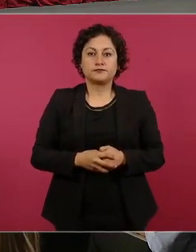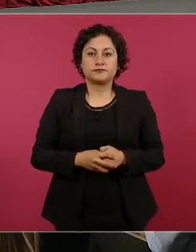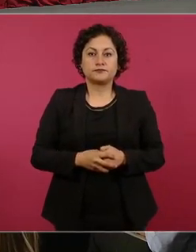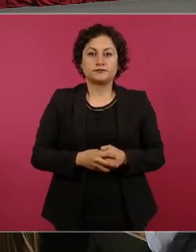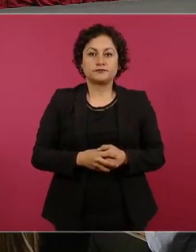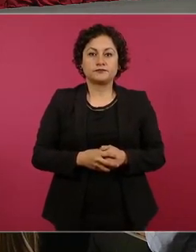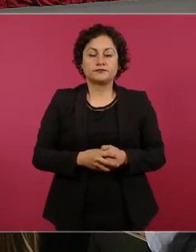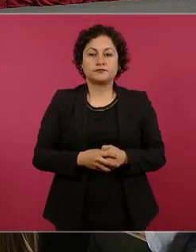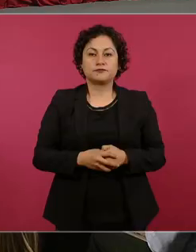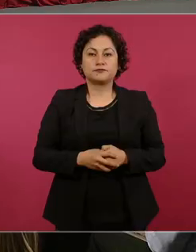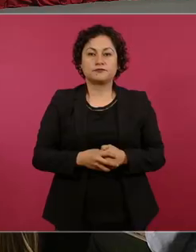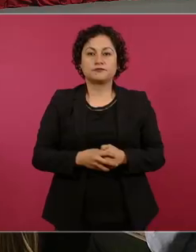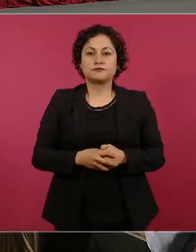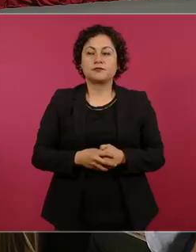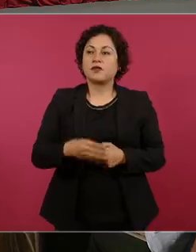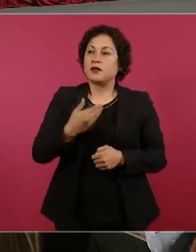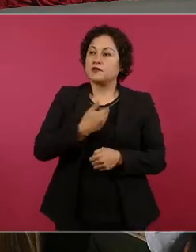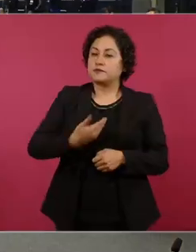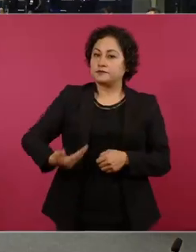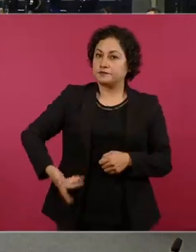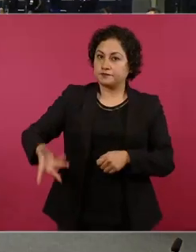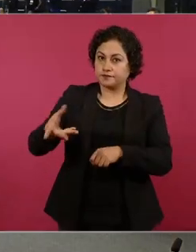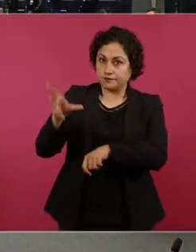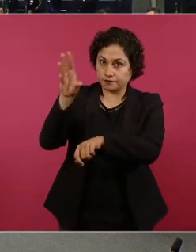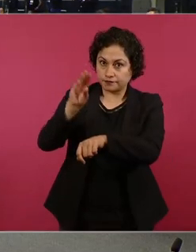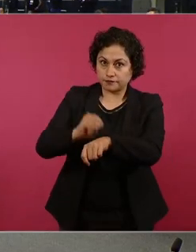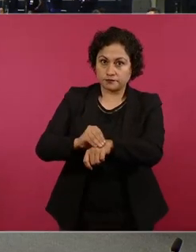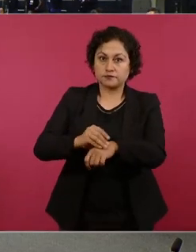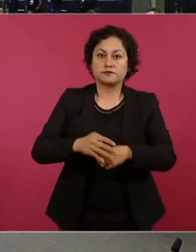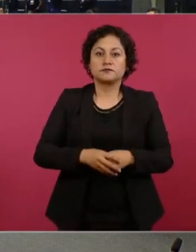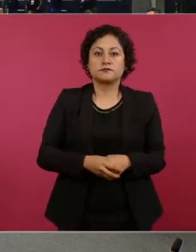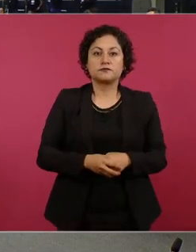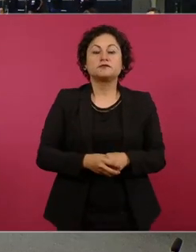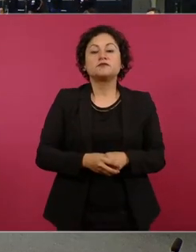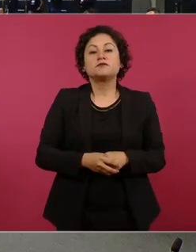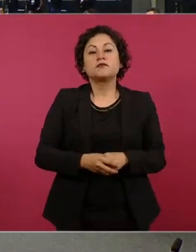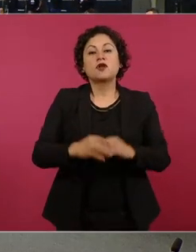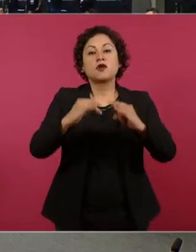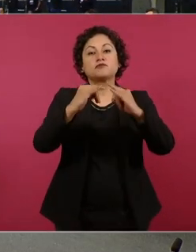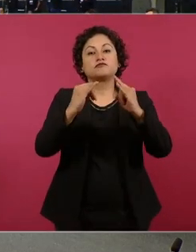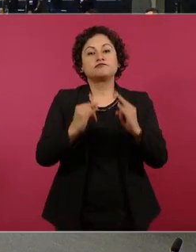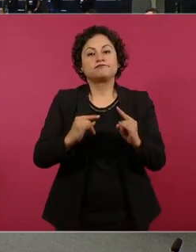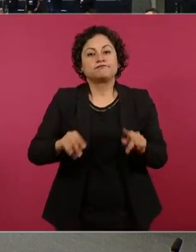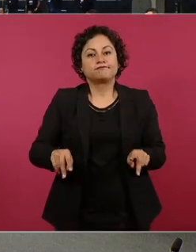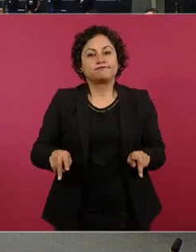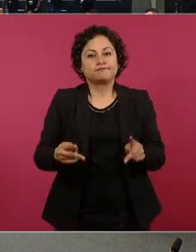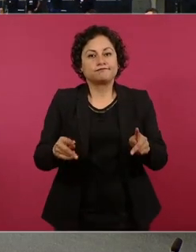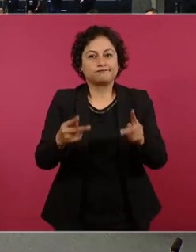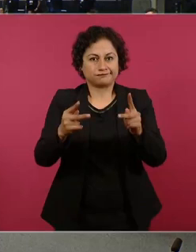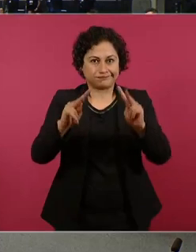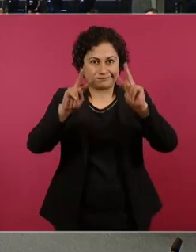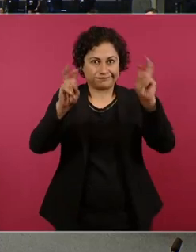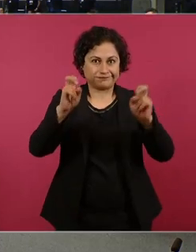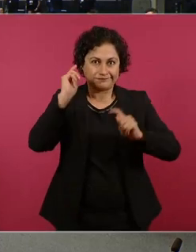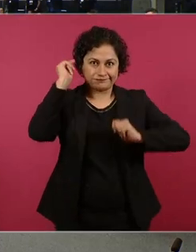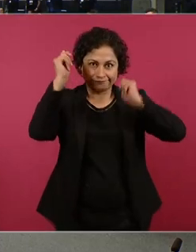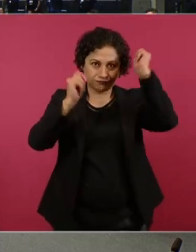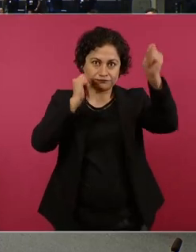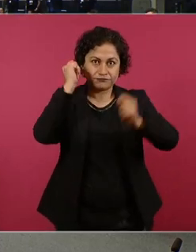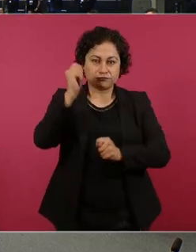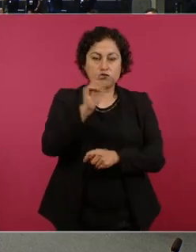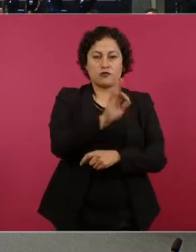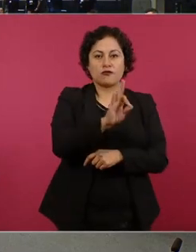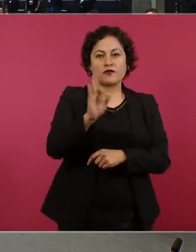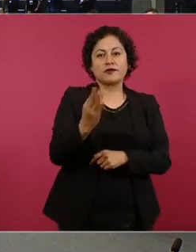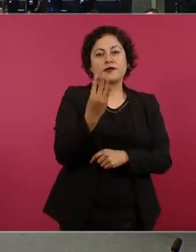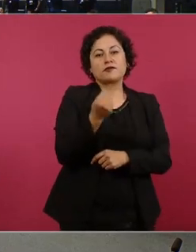con su permiso señor presidente en el tianguis turístico se llevará a cabo del 9 al 12 de